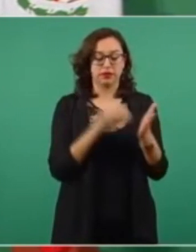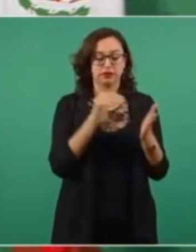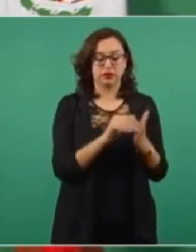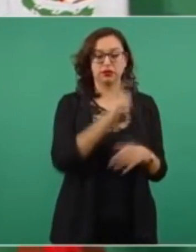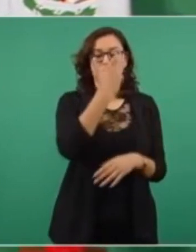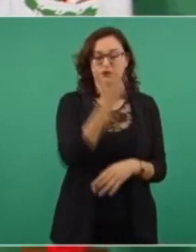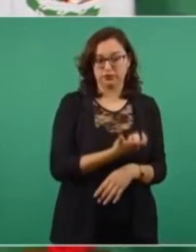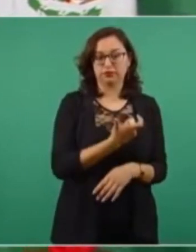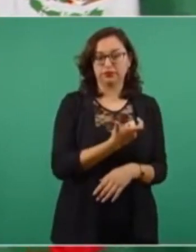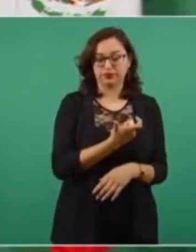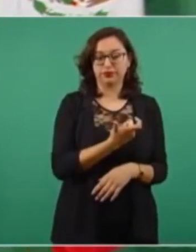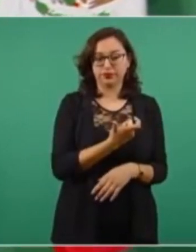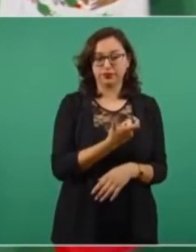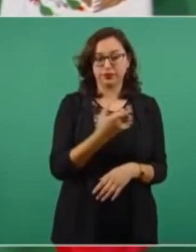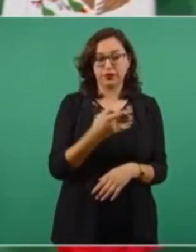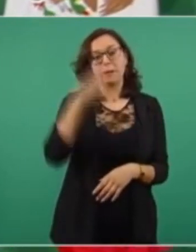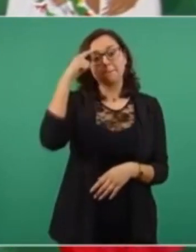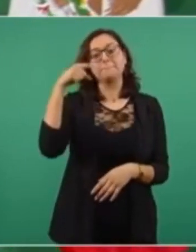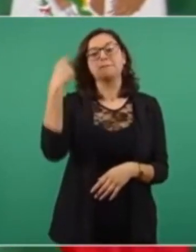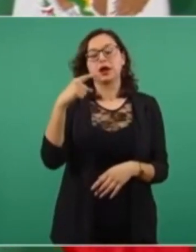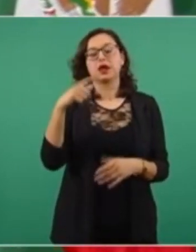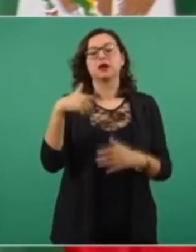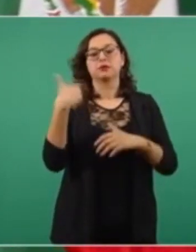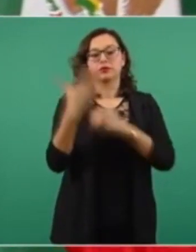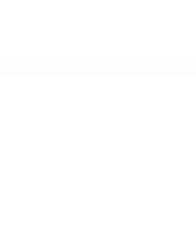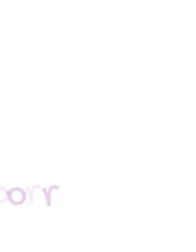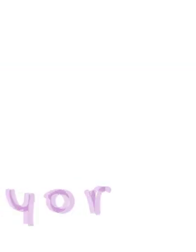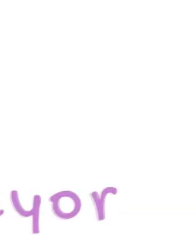el 2024.